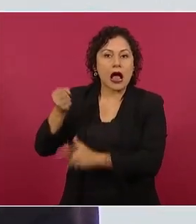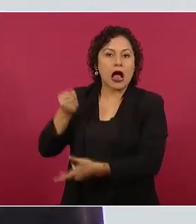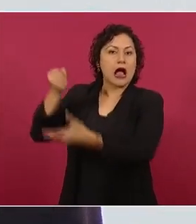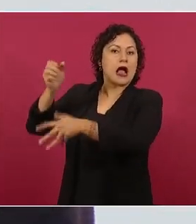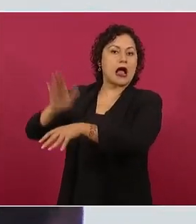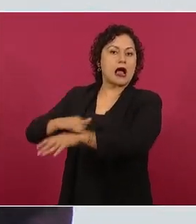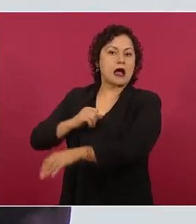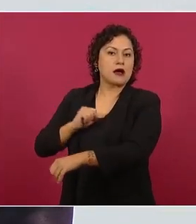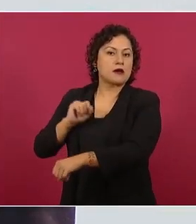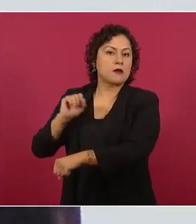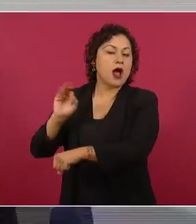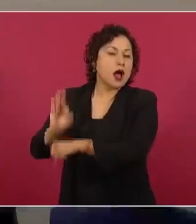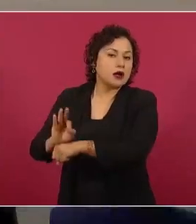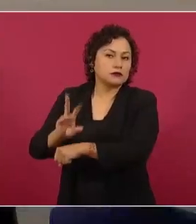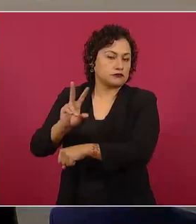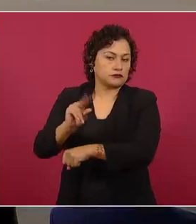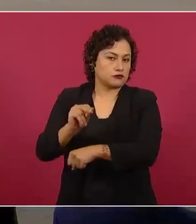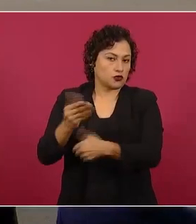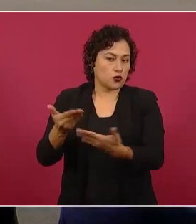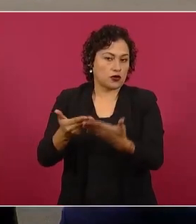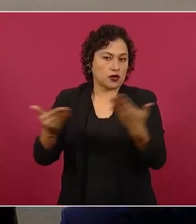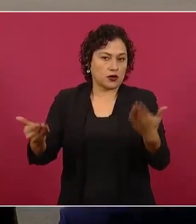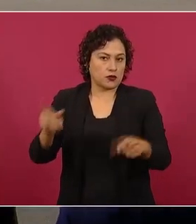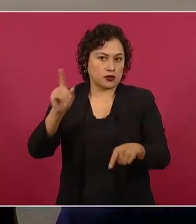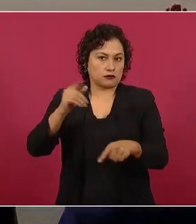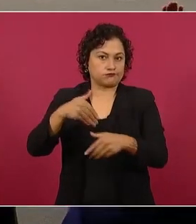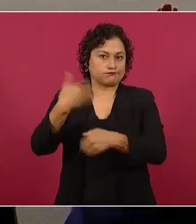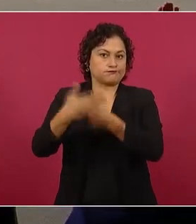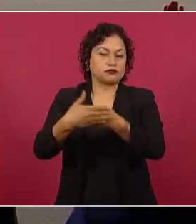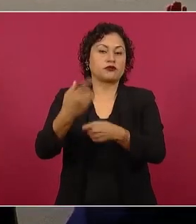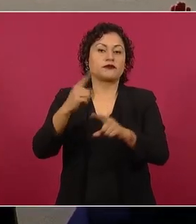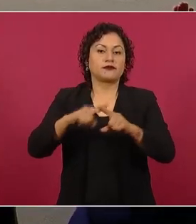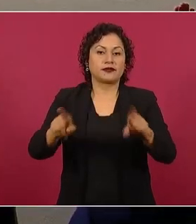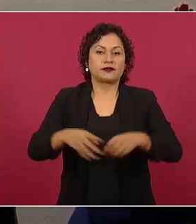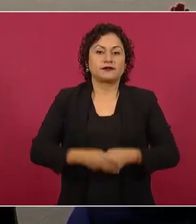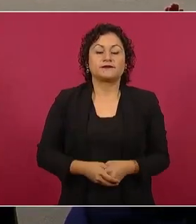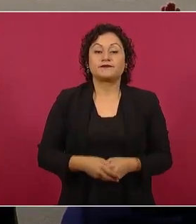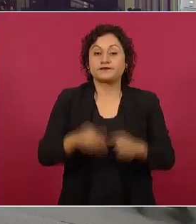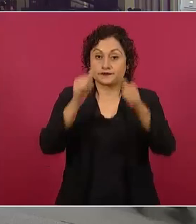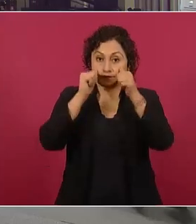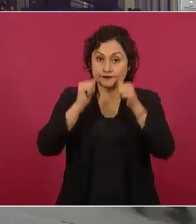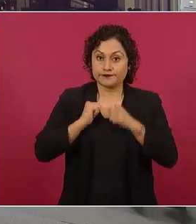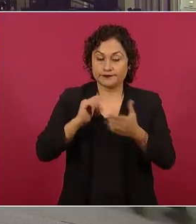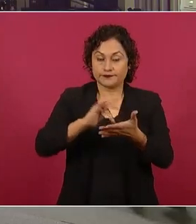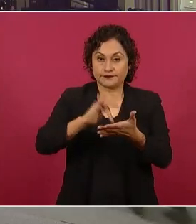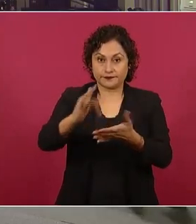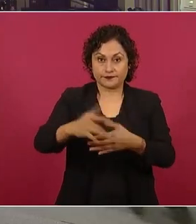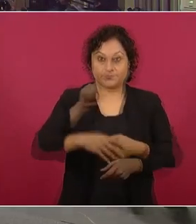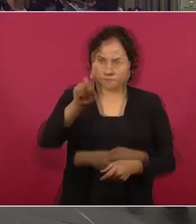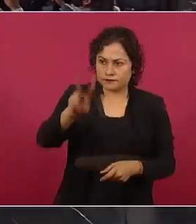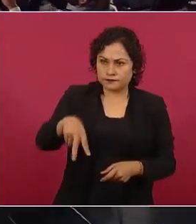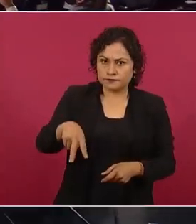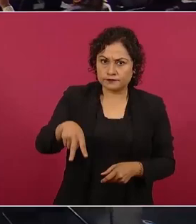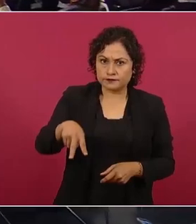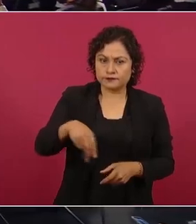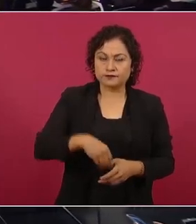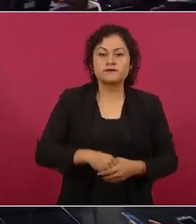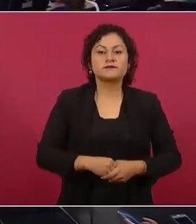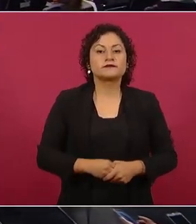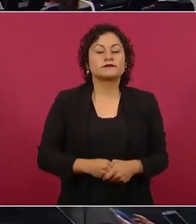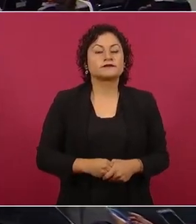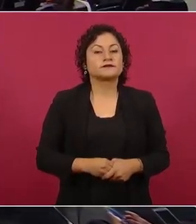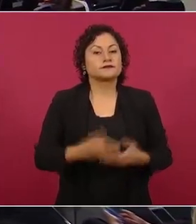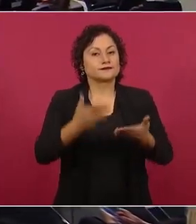lleva a cabo. Muchas gracias por su atención. Gracias, presidente. Gracias,